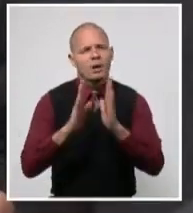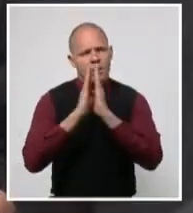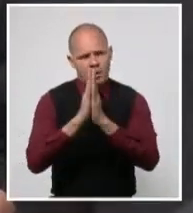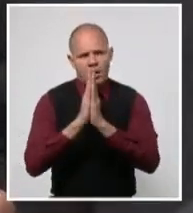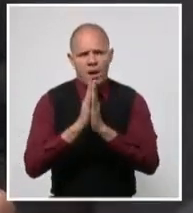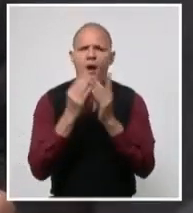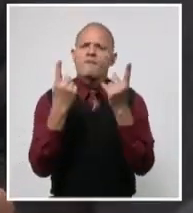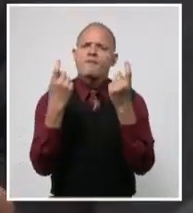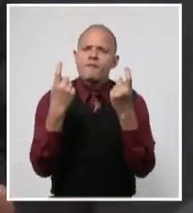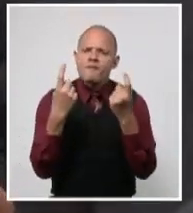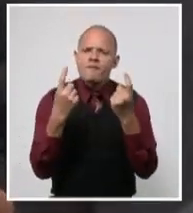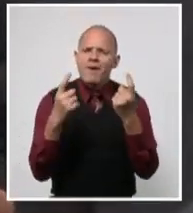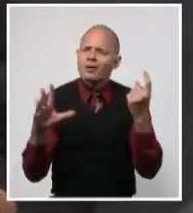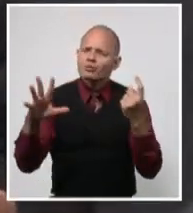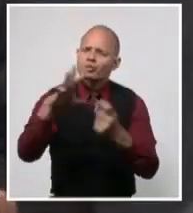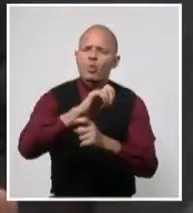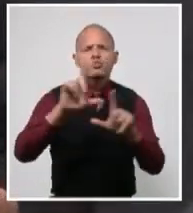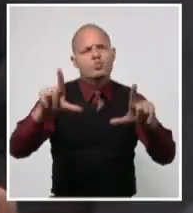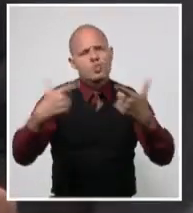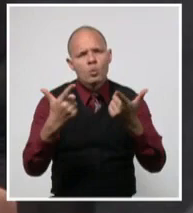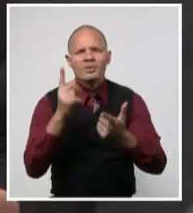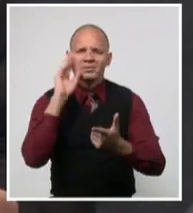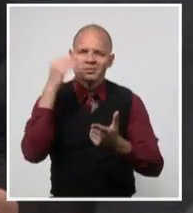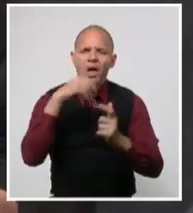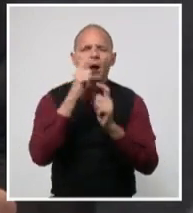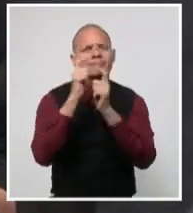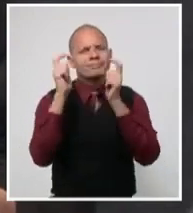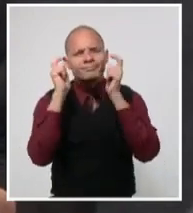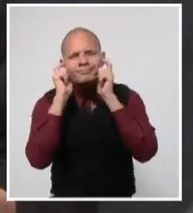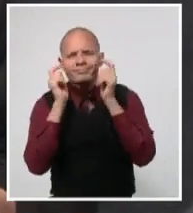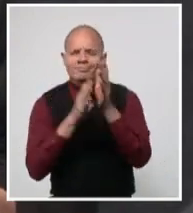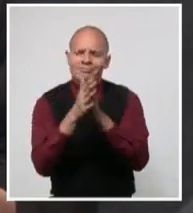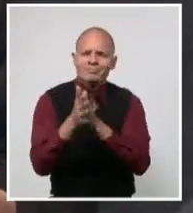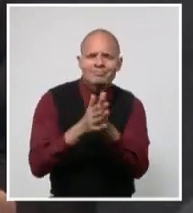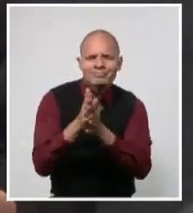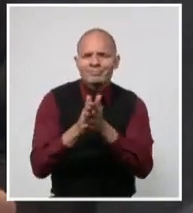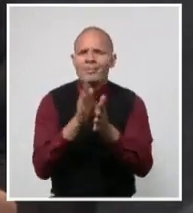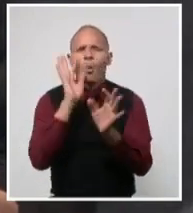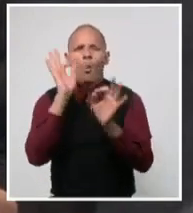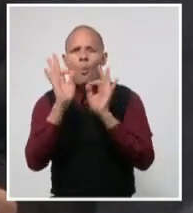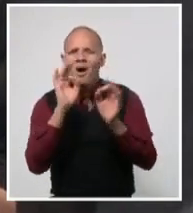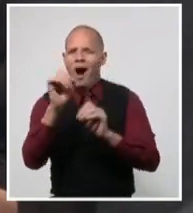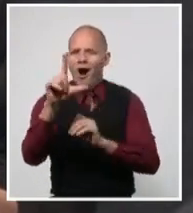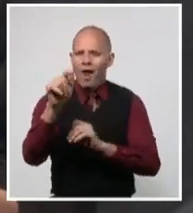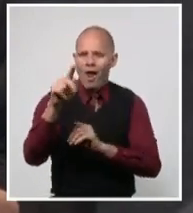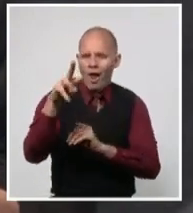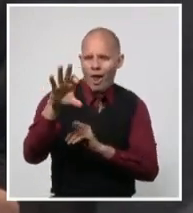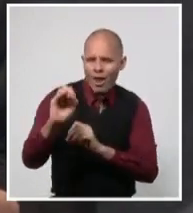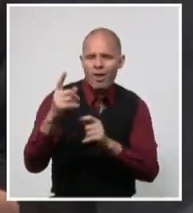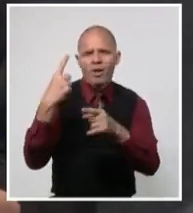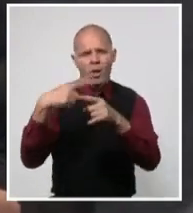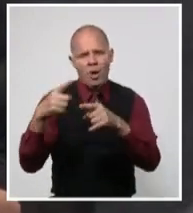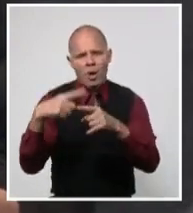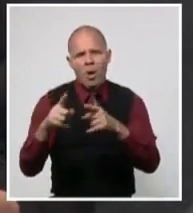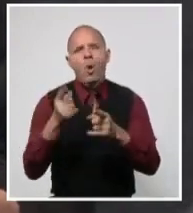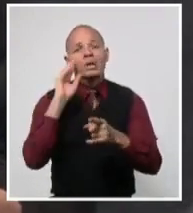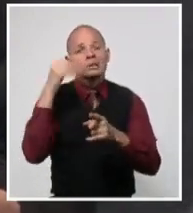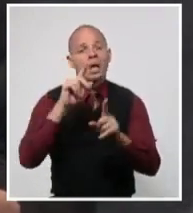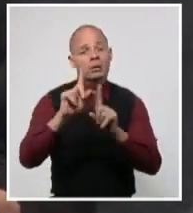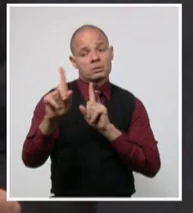las medidas sanitarias y de aislamiento físico que son aplicables en las tres fases,